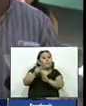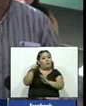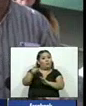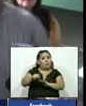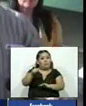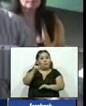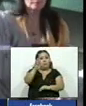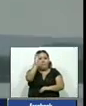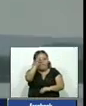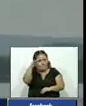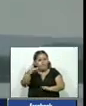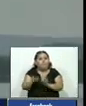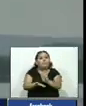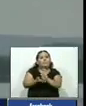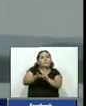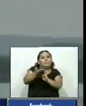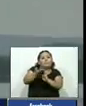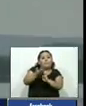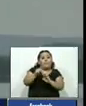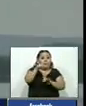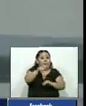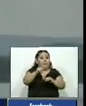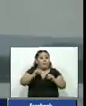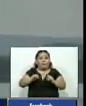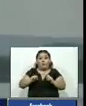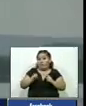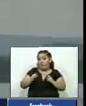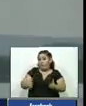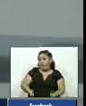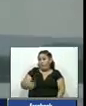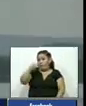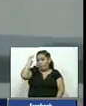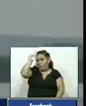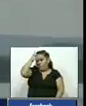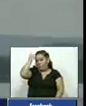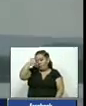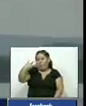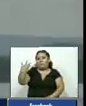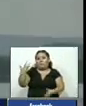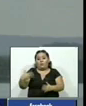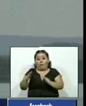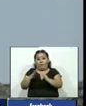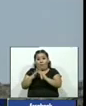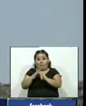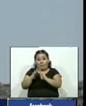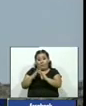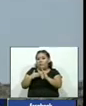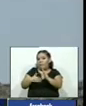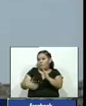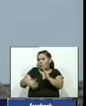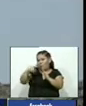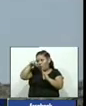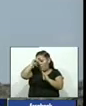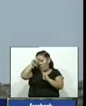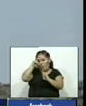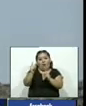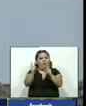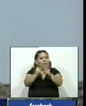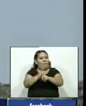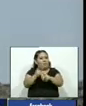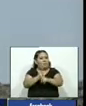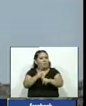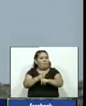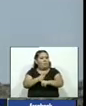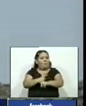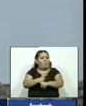va a seguir avanzando La administración de Donald Trump se ha dedicado desde su llegada a la Casa Blanca a revertir todos los avances